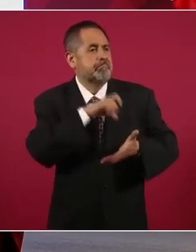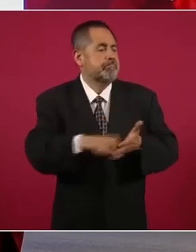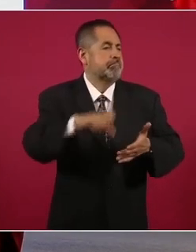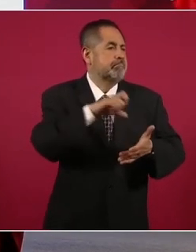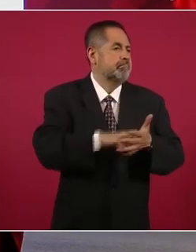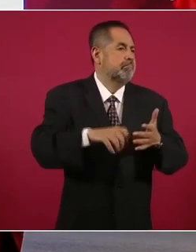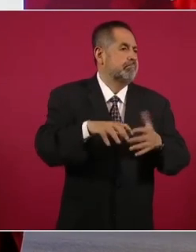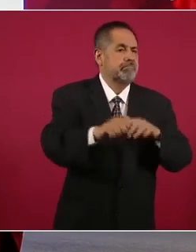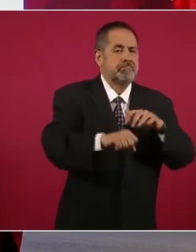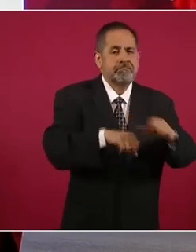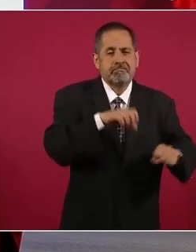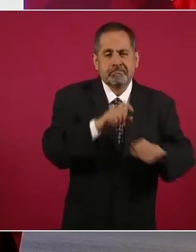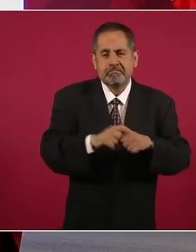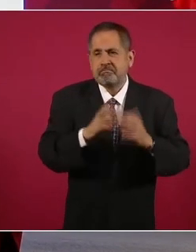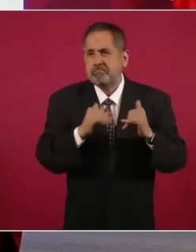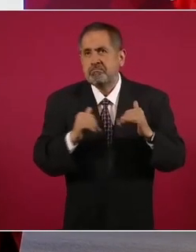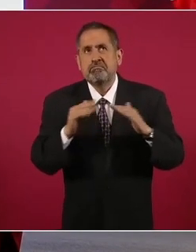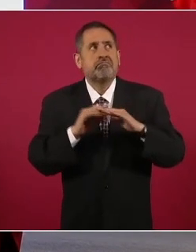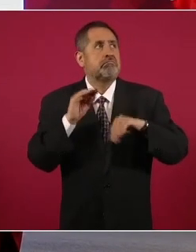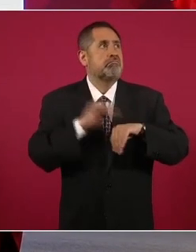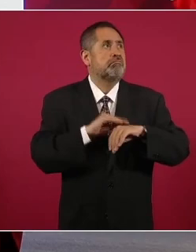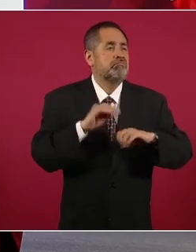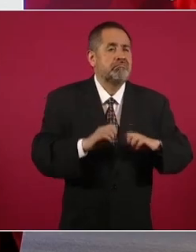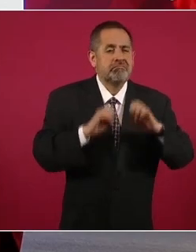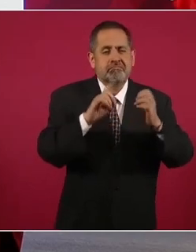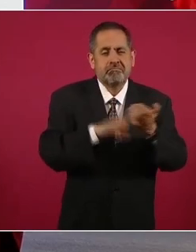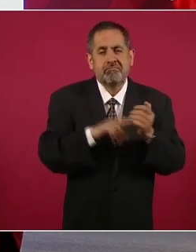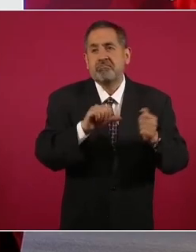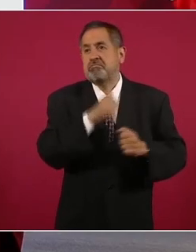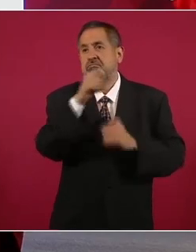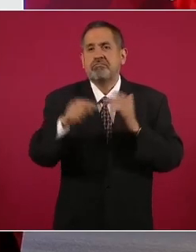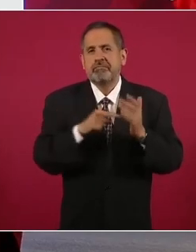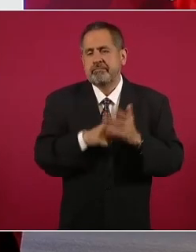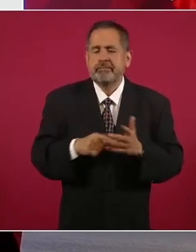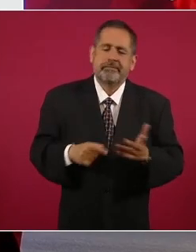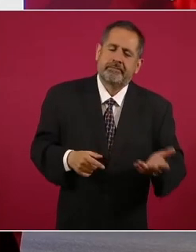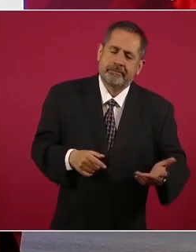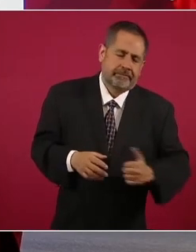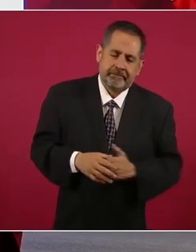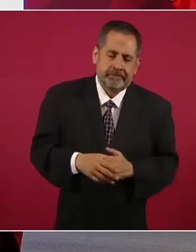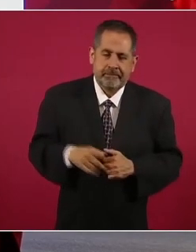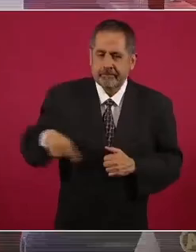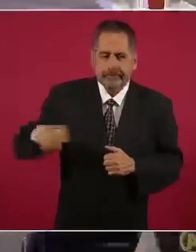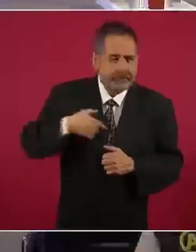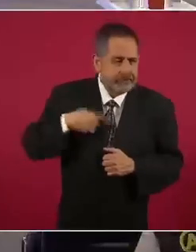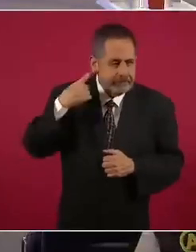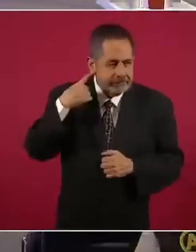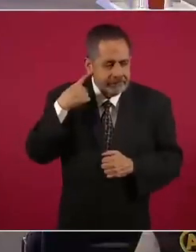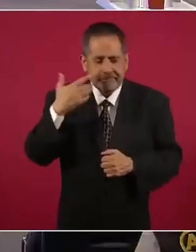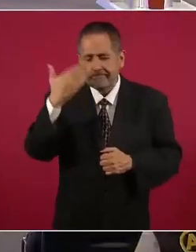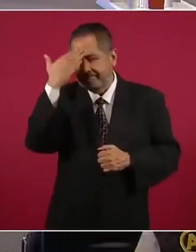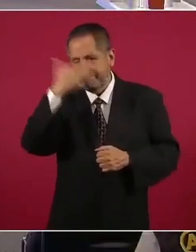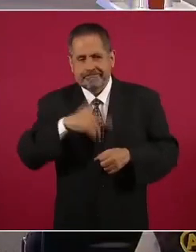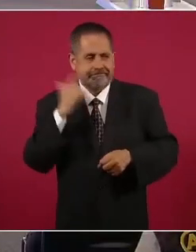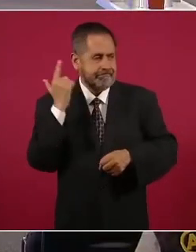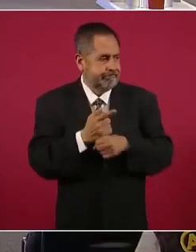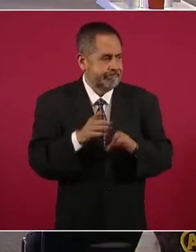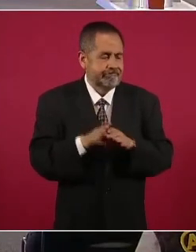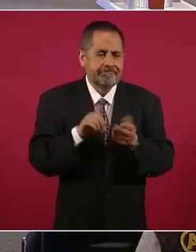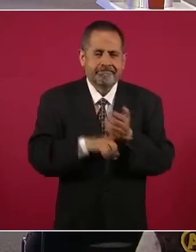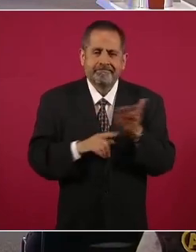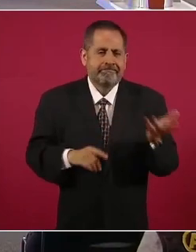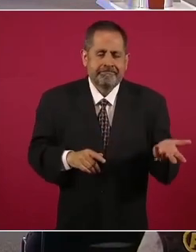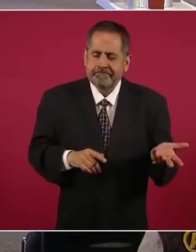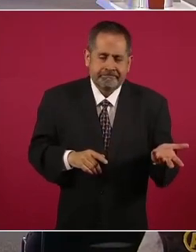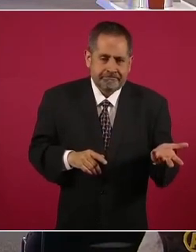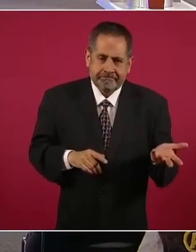ya tienen casas en otros lados, pues todo se sabe ahí. pero